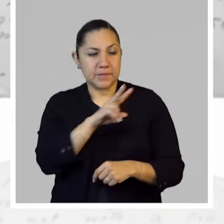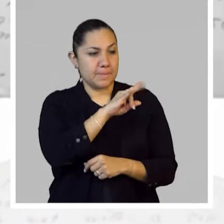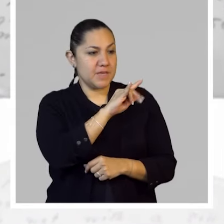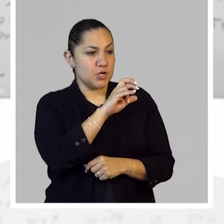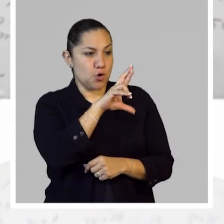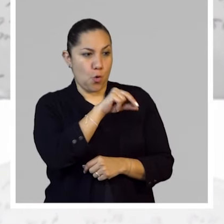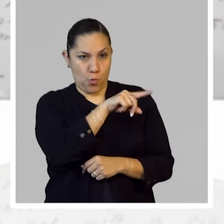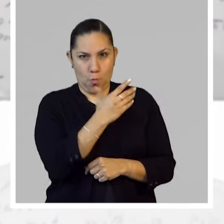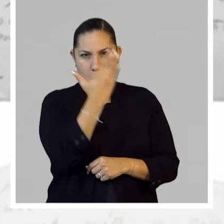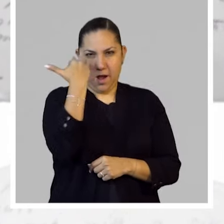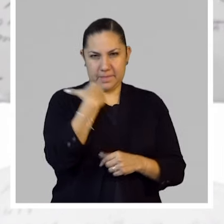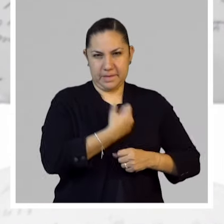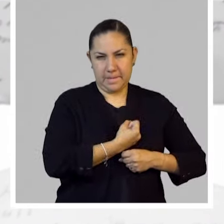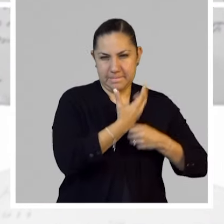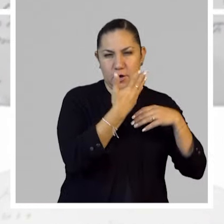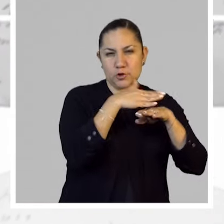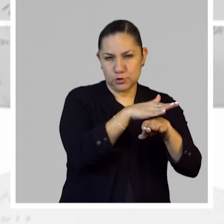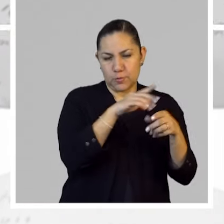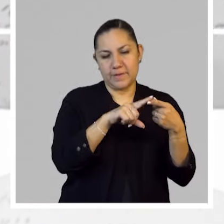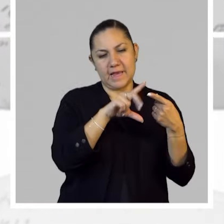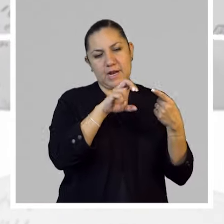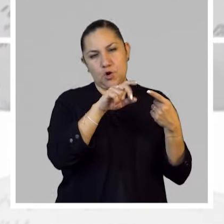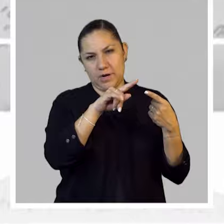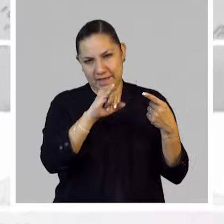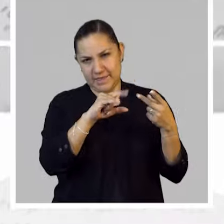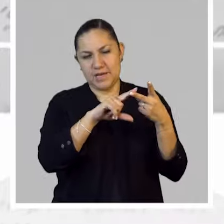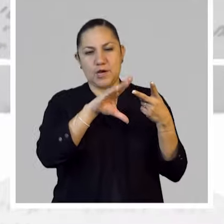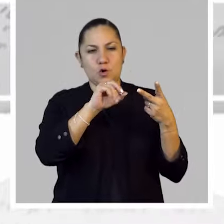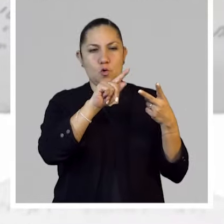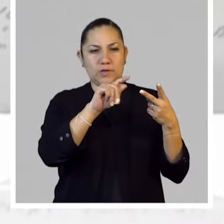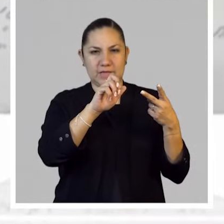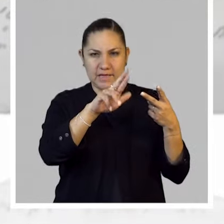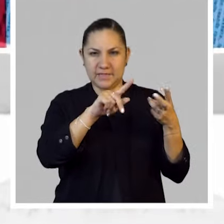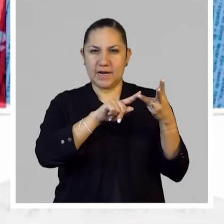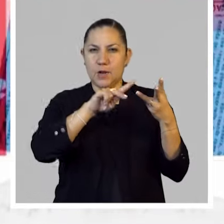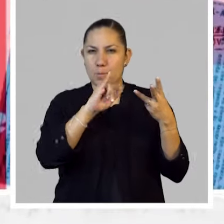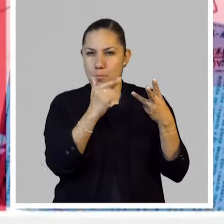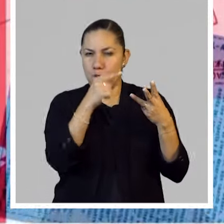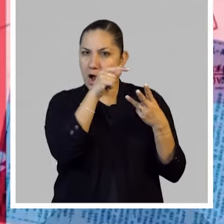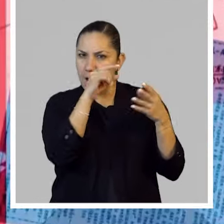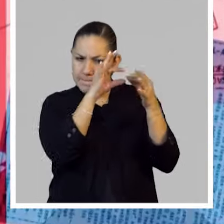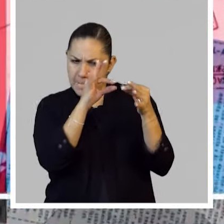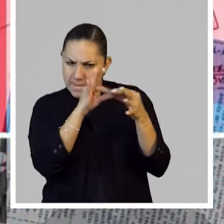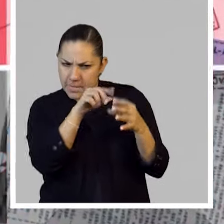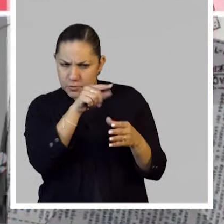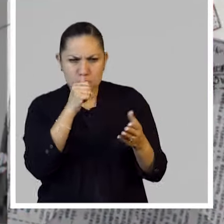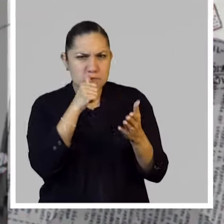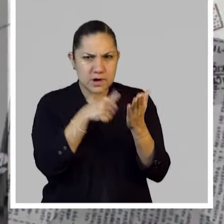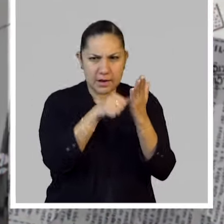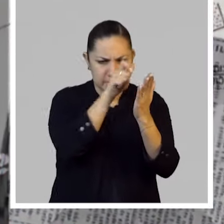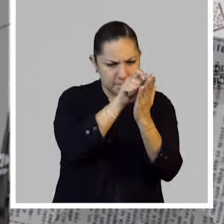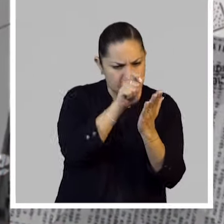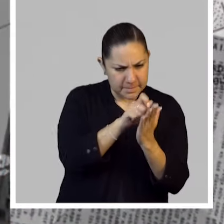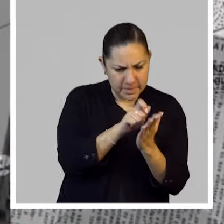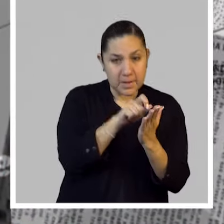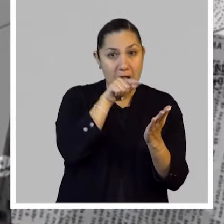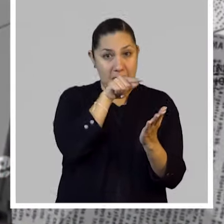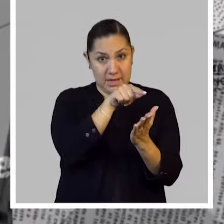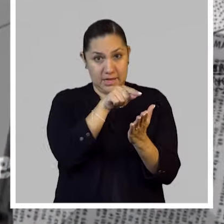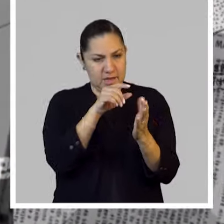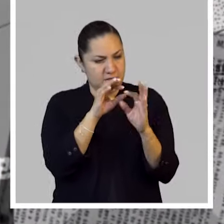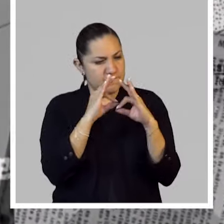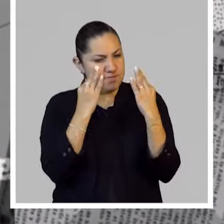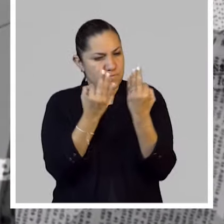Villoro al ensayar sobre las correspondencias de Onetti, Cortázar y Puig, al crepúsculo de un género que tanto contribuyó a moldear la